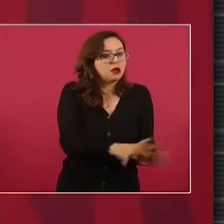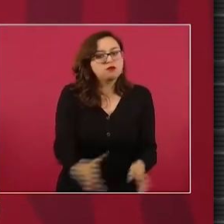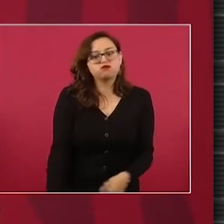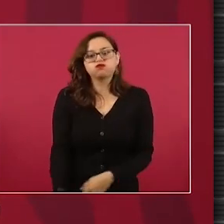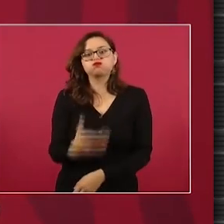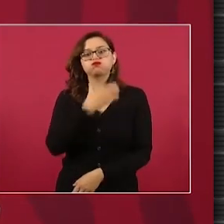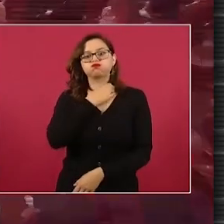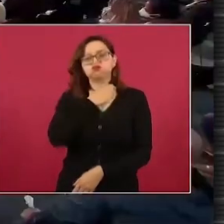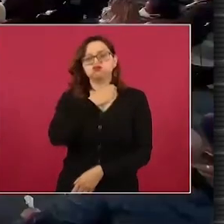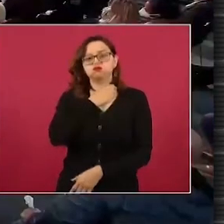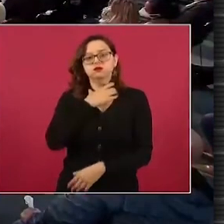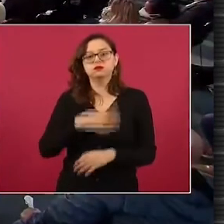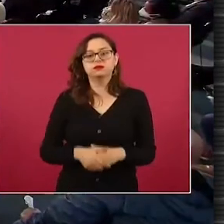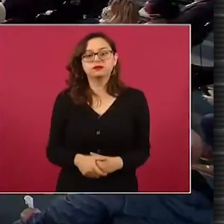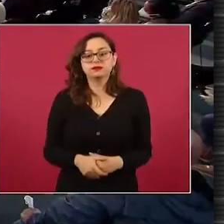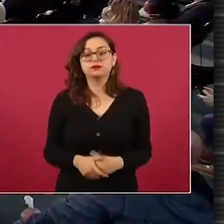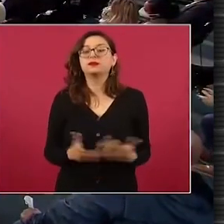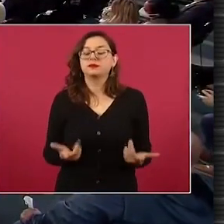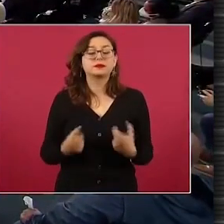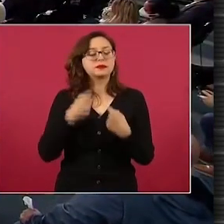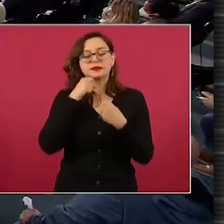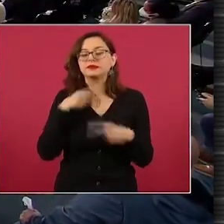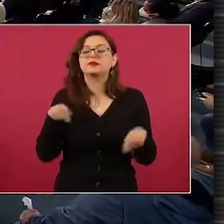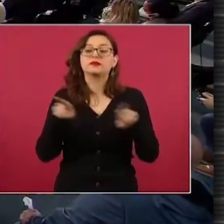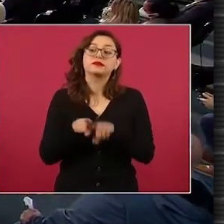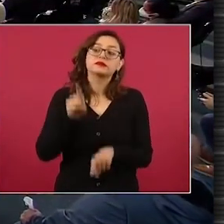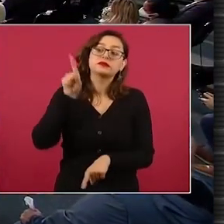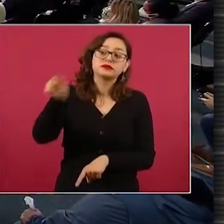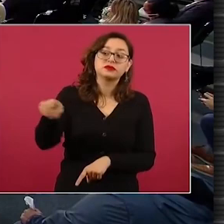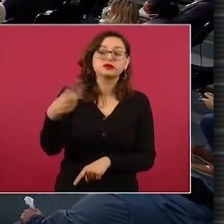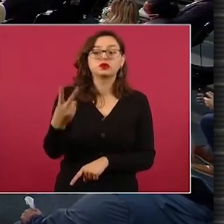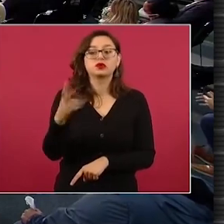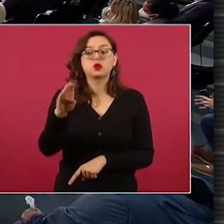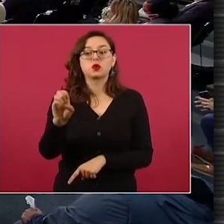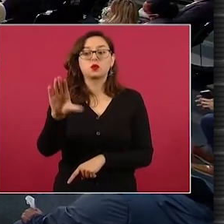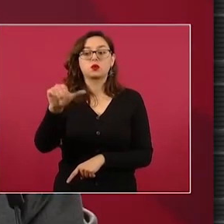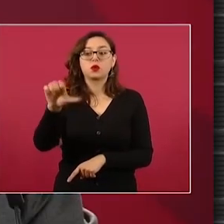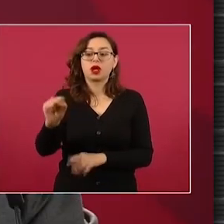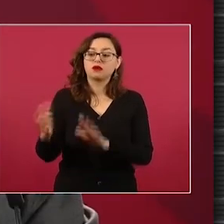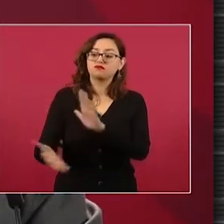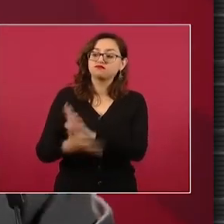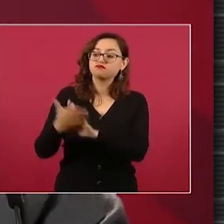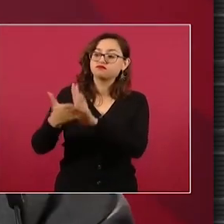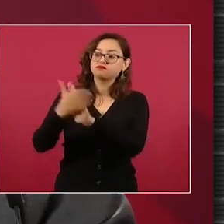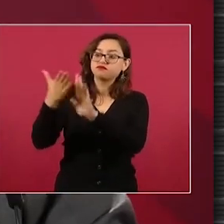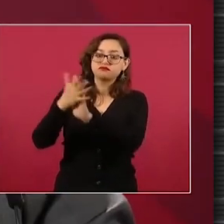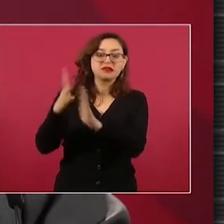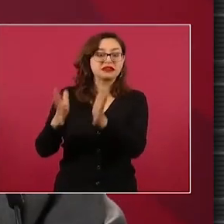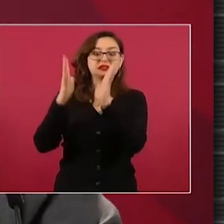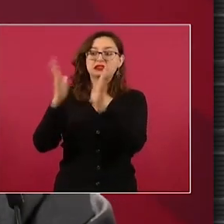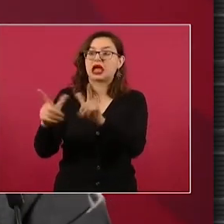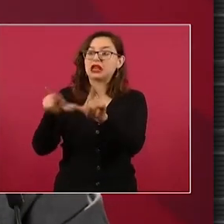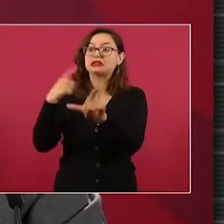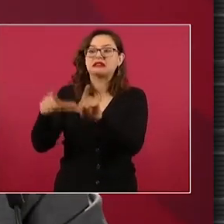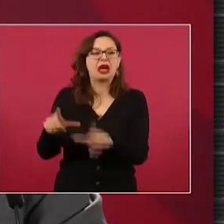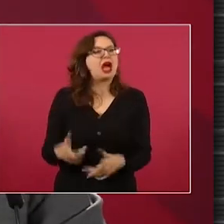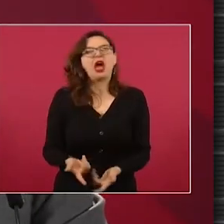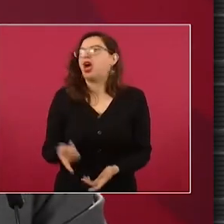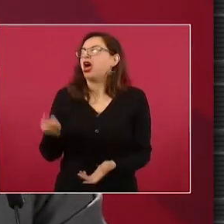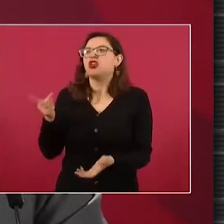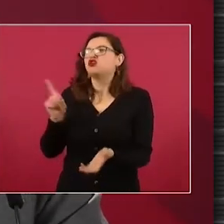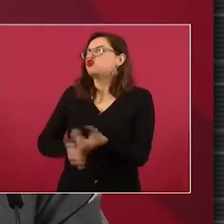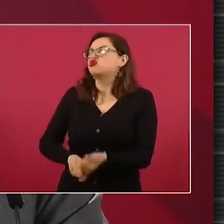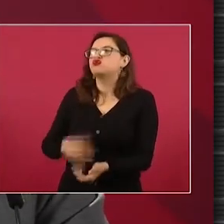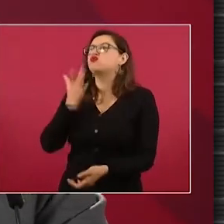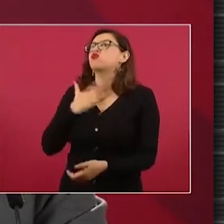estaríamos. Lo mismo en el caso de la refinería. Ya está construida. Ah, pero todavía no produce gasolina.